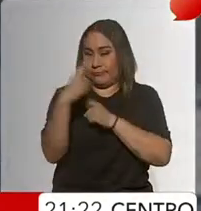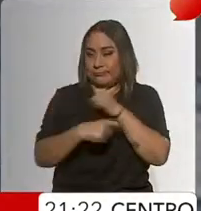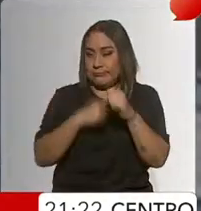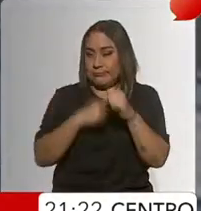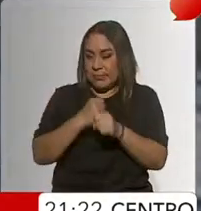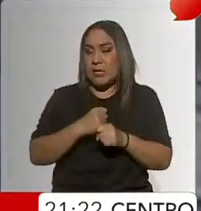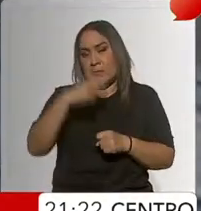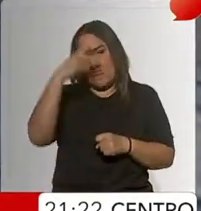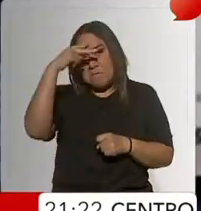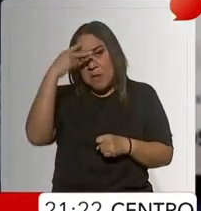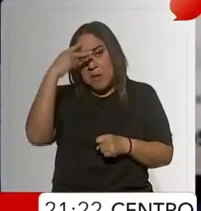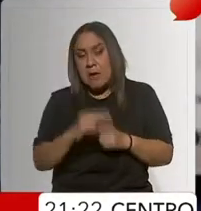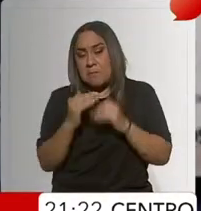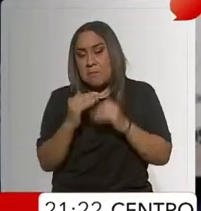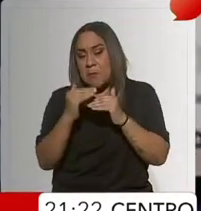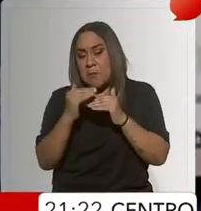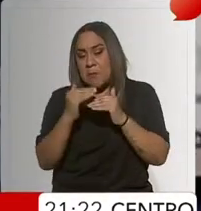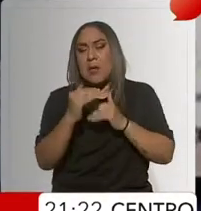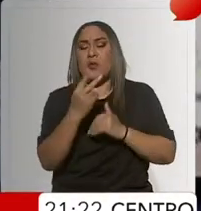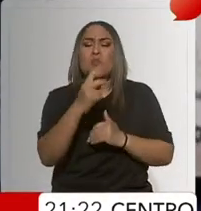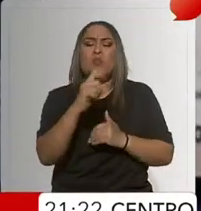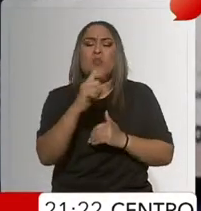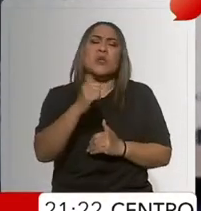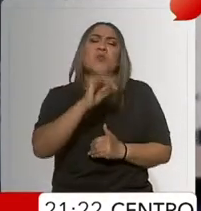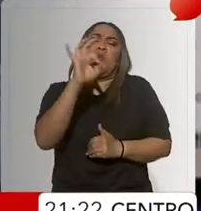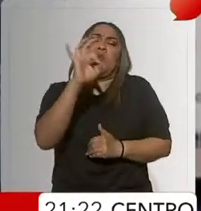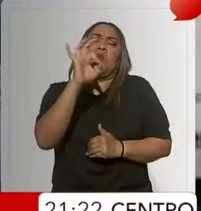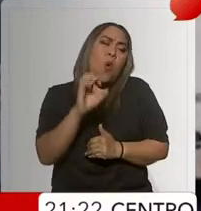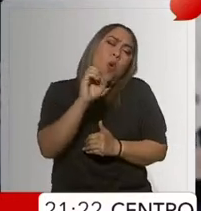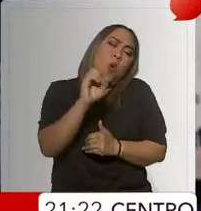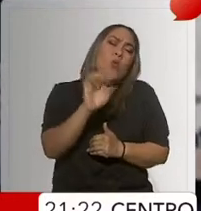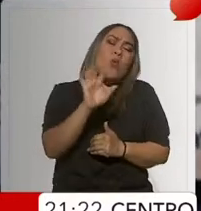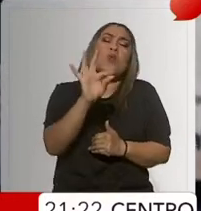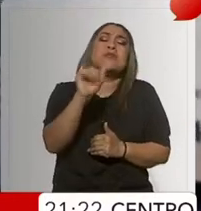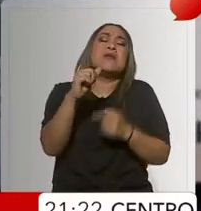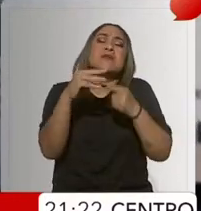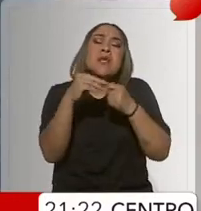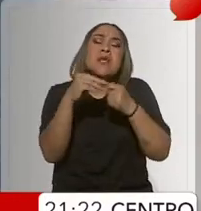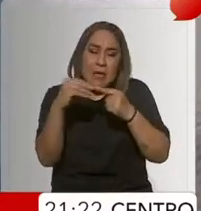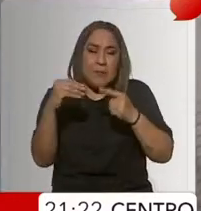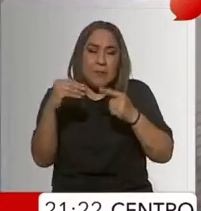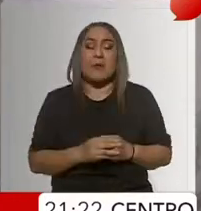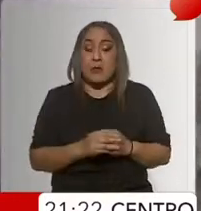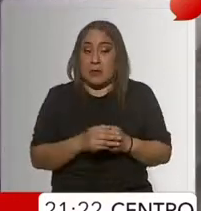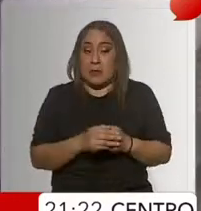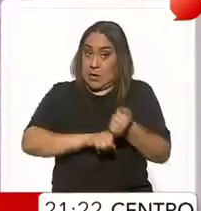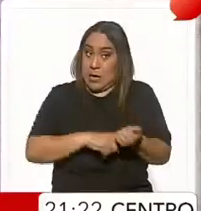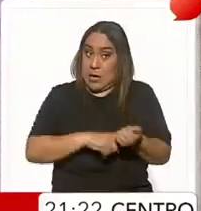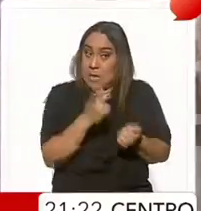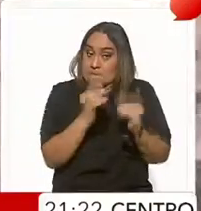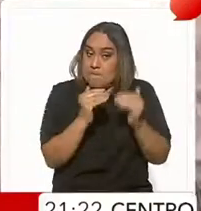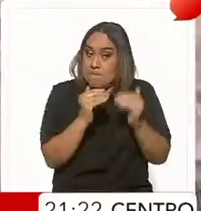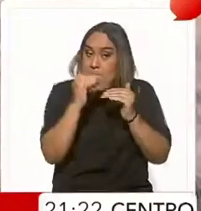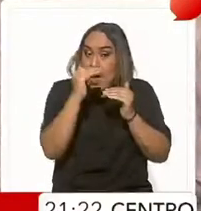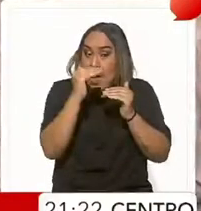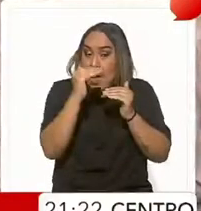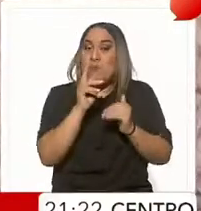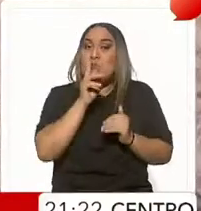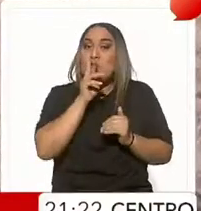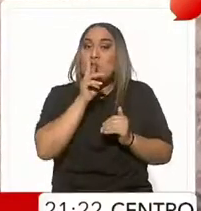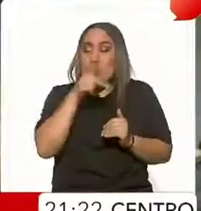acumuló una apreciación de 2.6% o 46 centavos, ubicándose como la divisa más apreciada en el mundo.